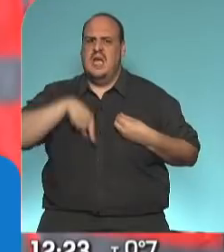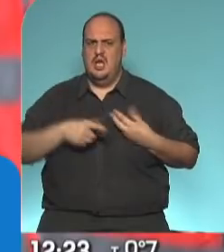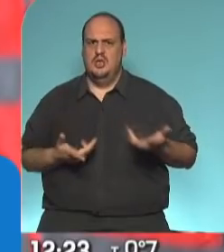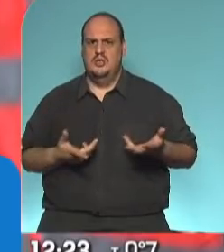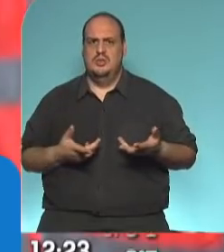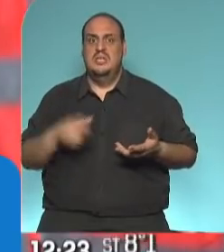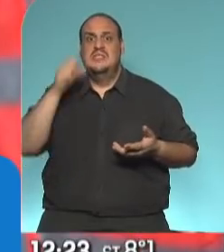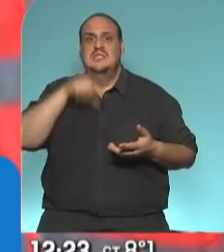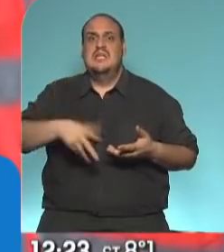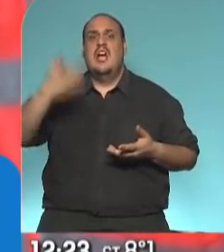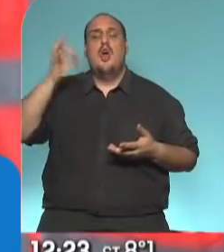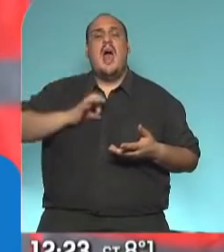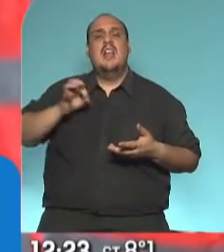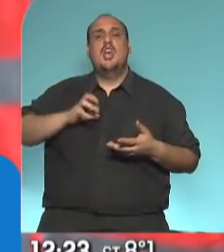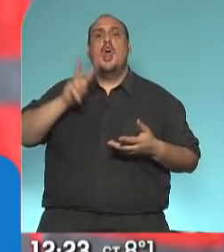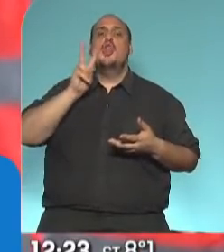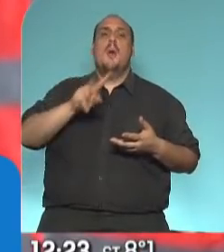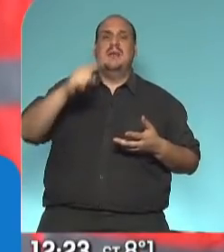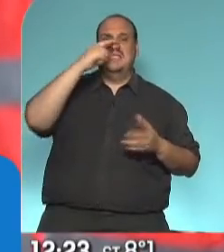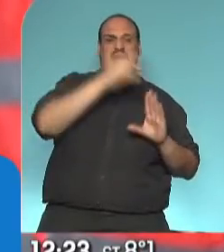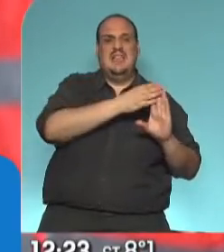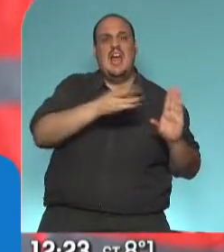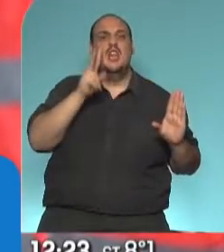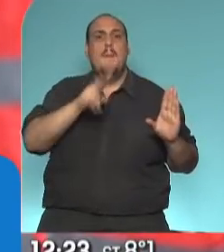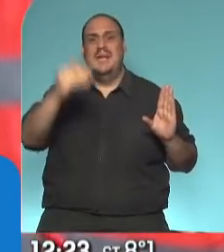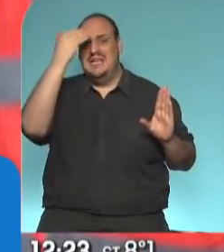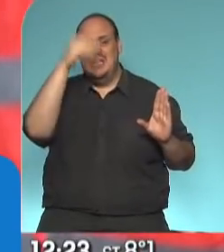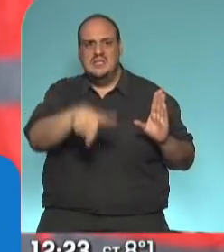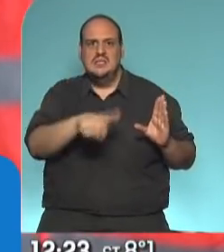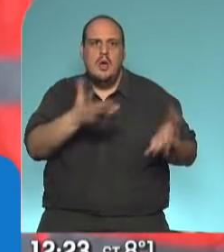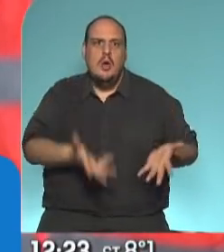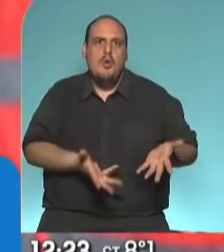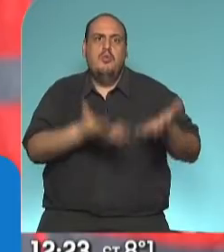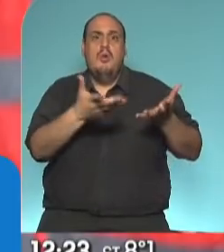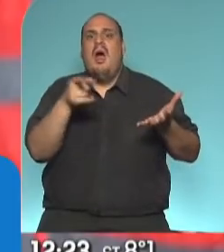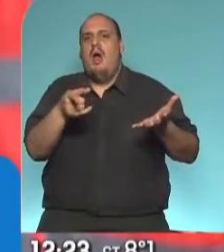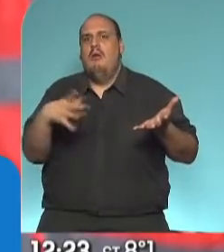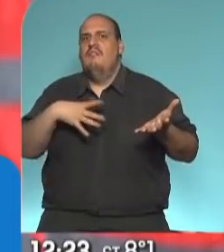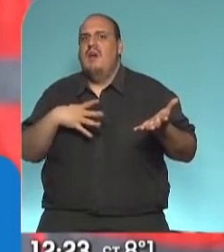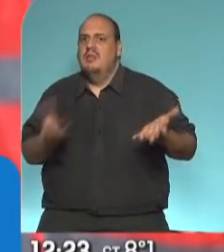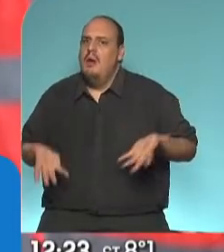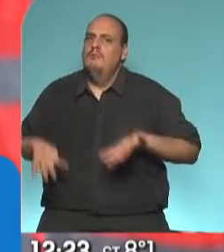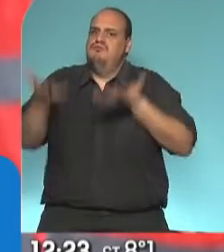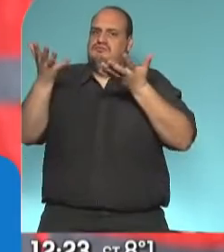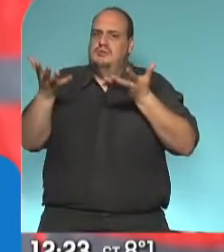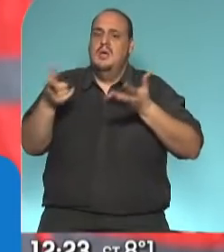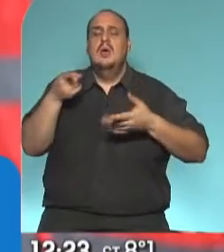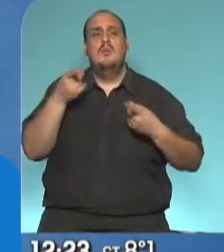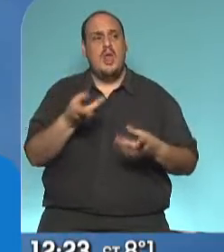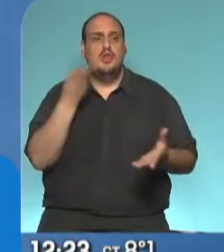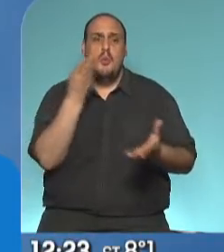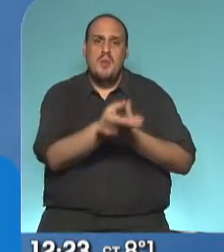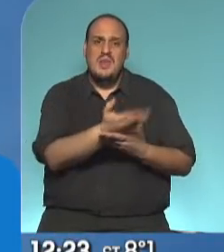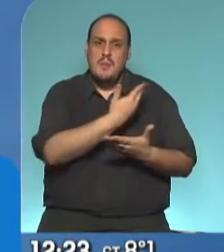reparación histórica en el 2007 al 2015 y el Chaco necesita completar esa reparación histórica. Por eso te pido, le pido, presidente,